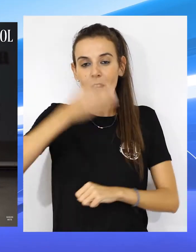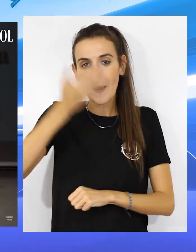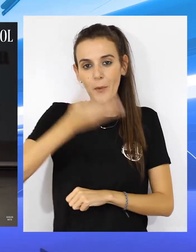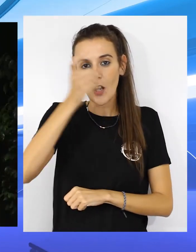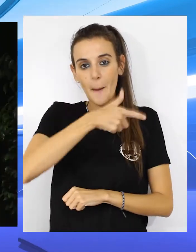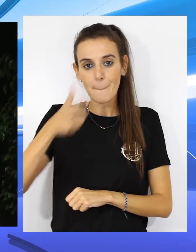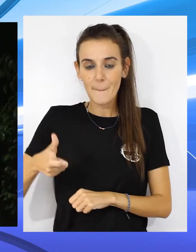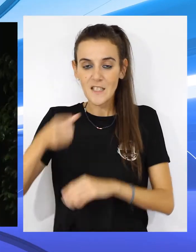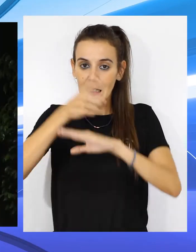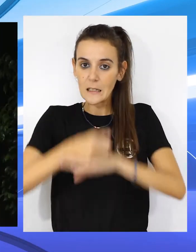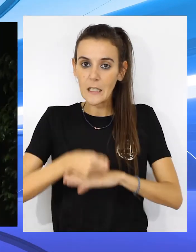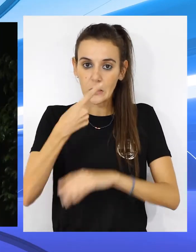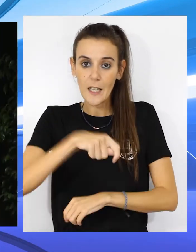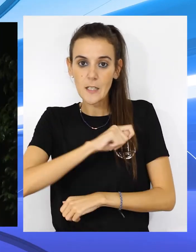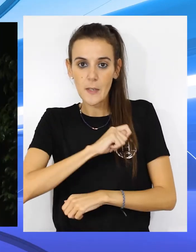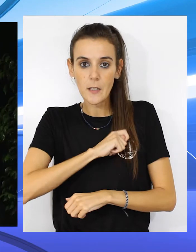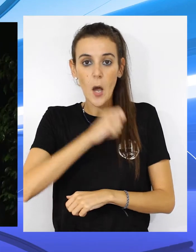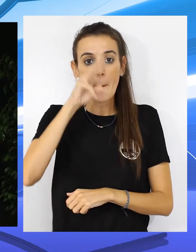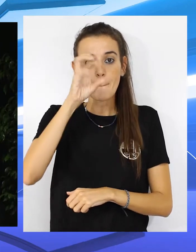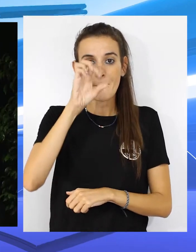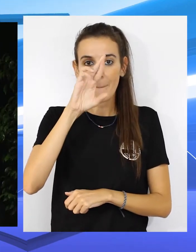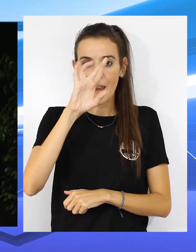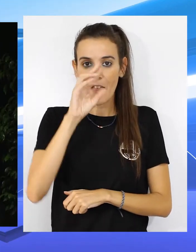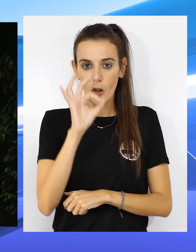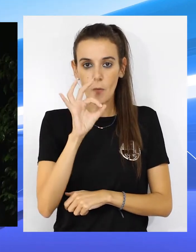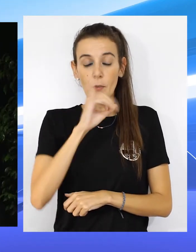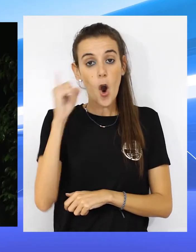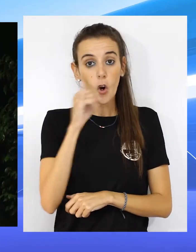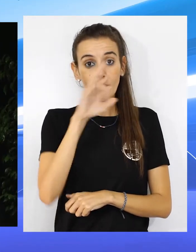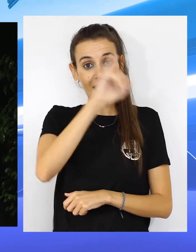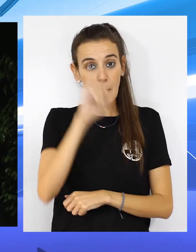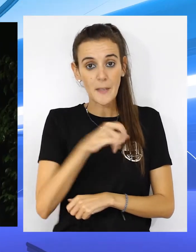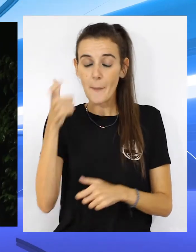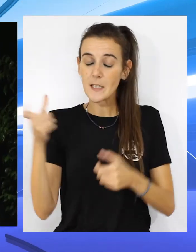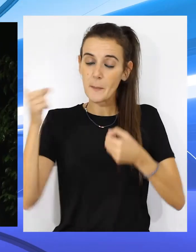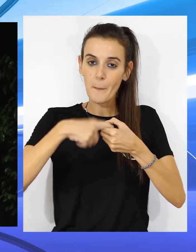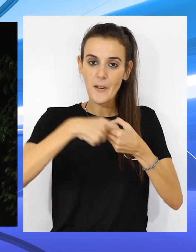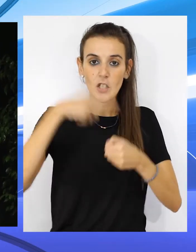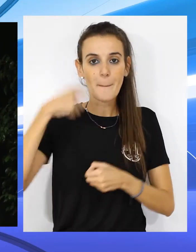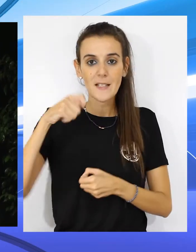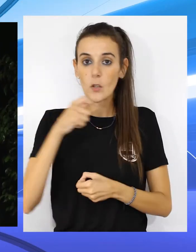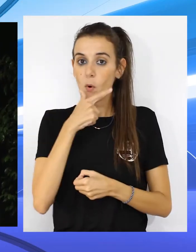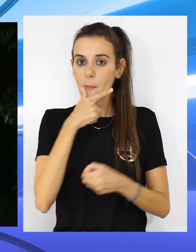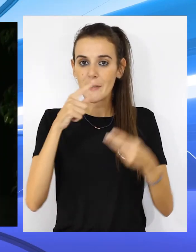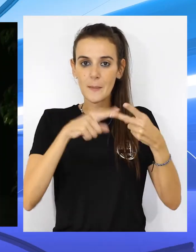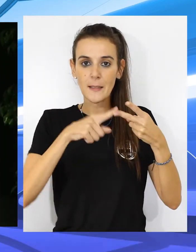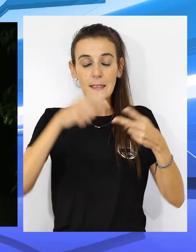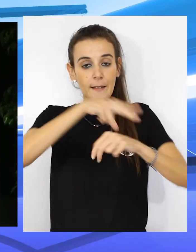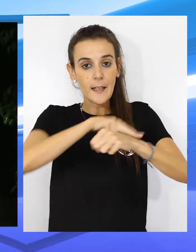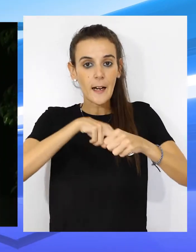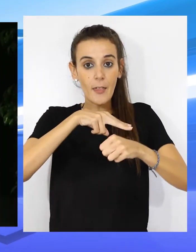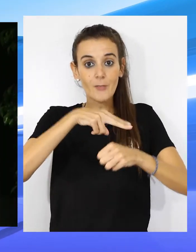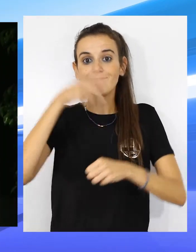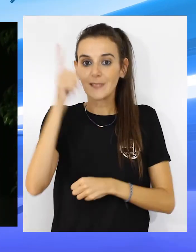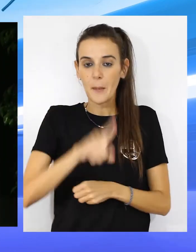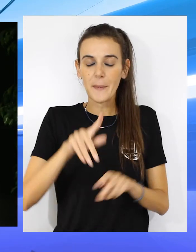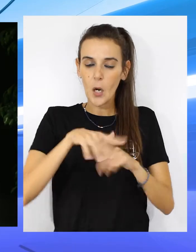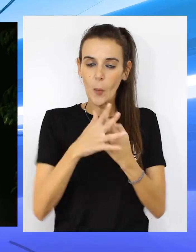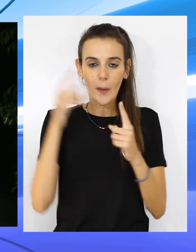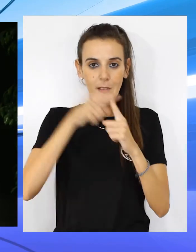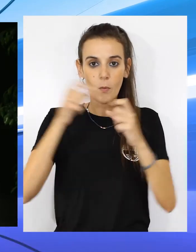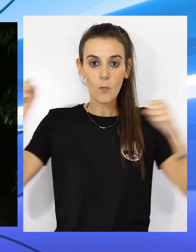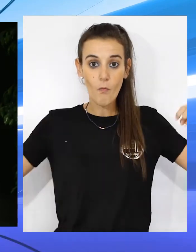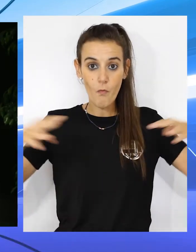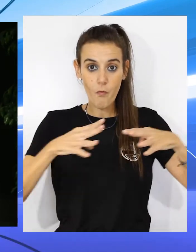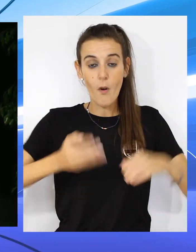organizadores, el director del Español, Pedro J. Ramírez. Además, han intervenido el presidente de la ciudad y la delegada del Gobierno para dar